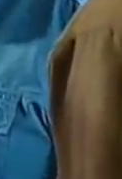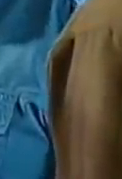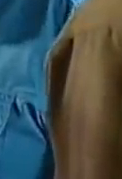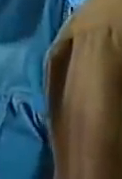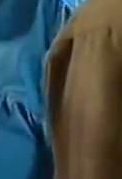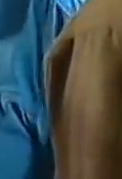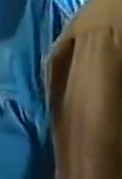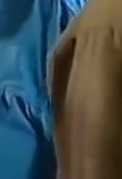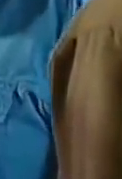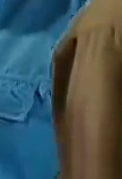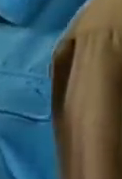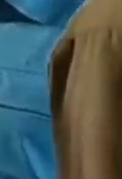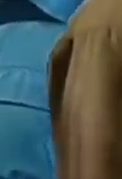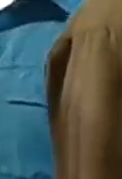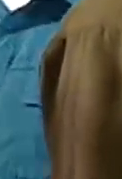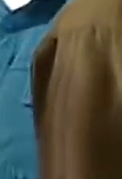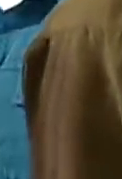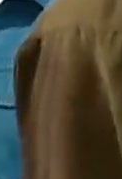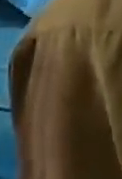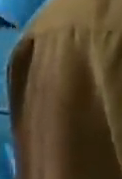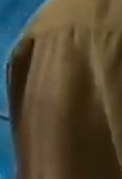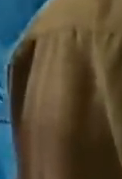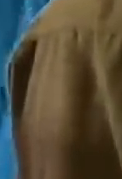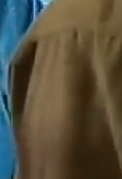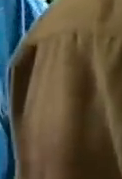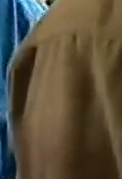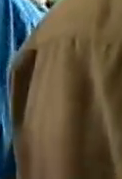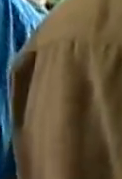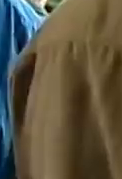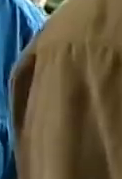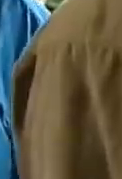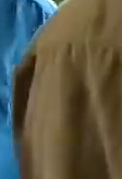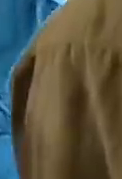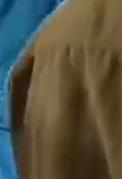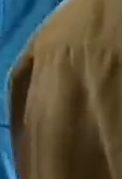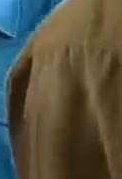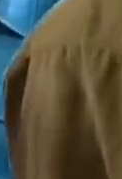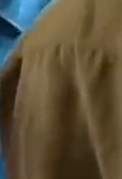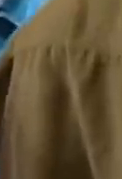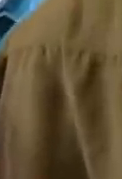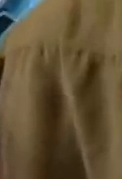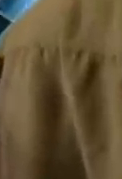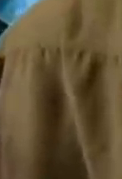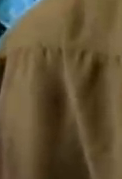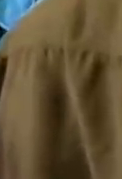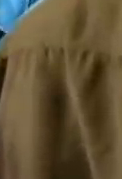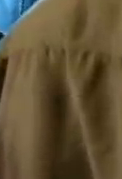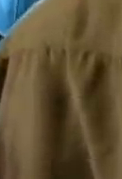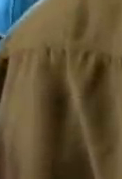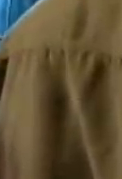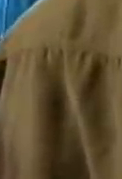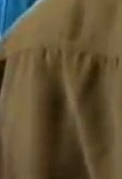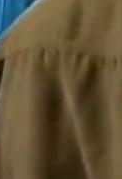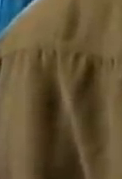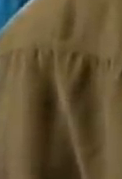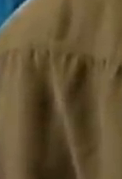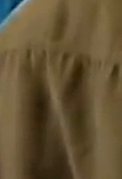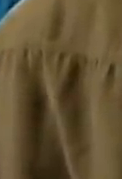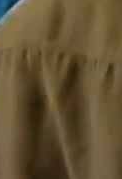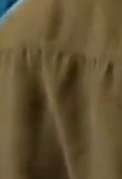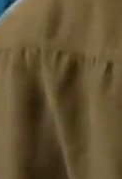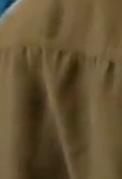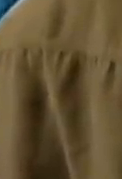bien o que fije la convocatoria y consiste en diploma y la cantidad o su equivalente en moneda